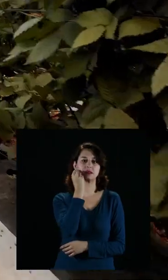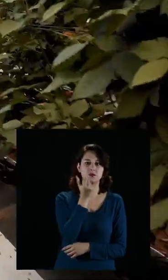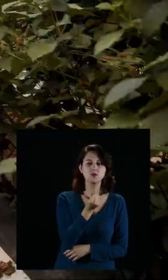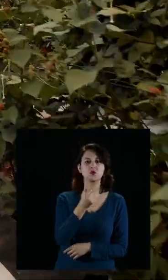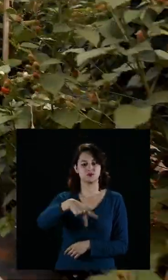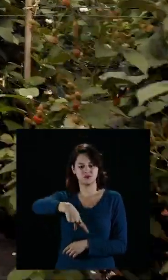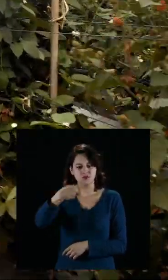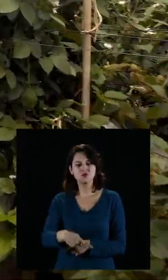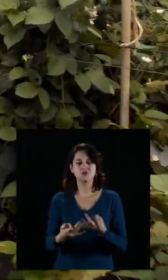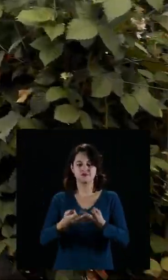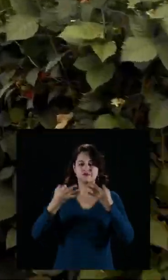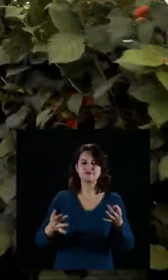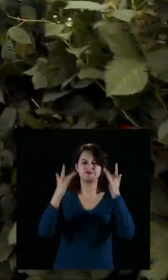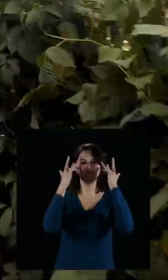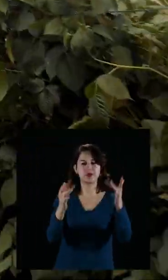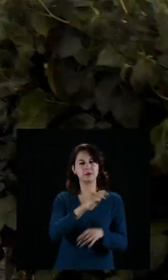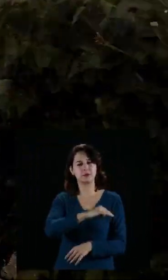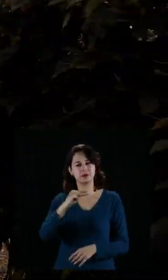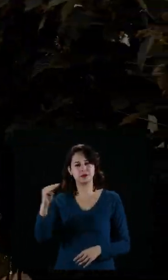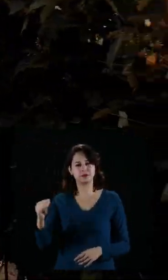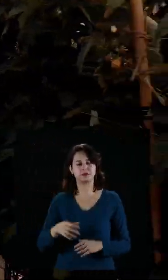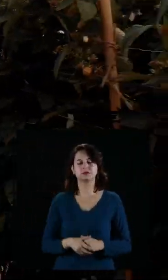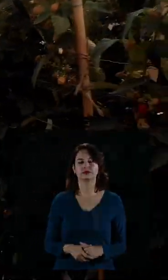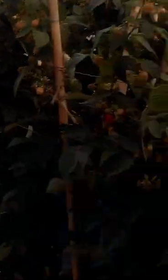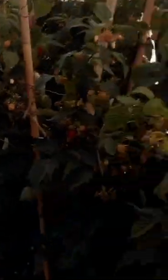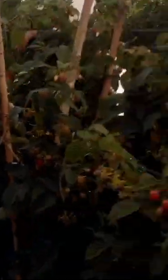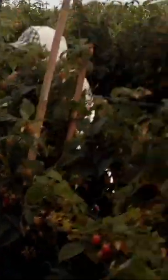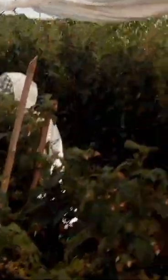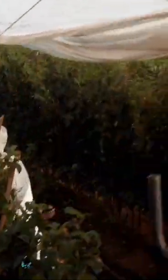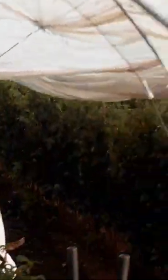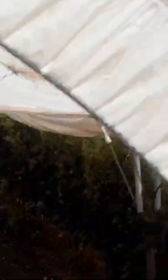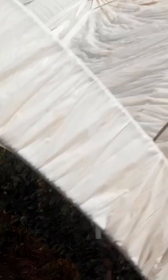para vender berries, para vender limones de esta tierra bendita de Michoacán.